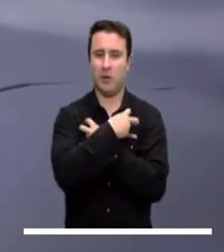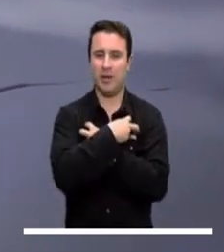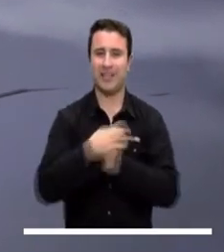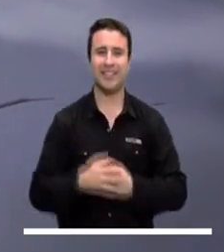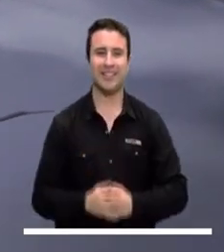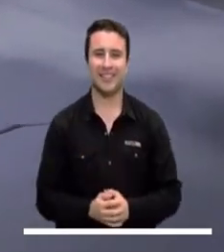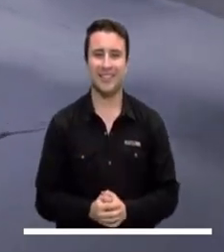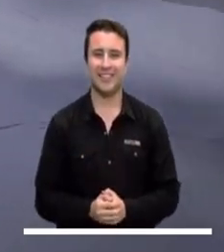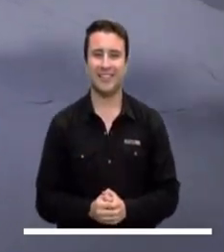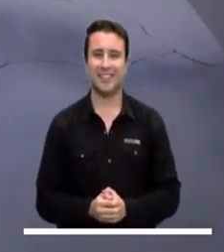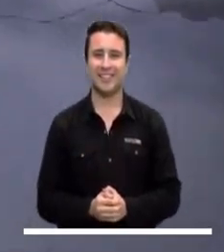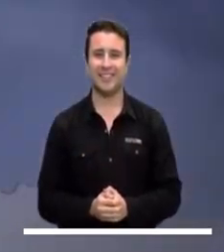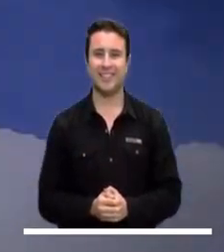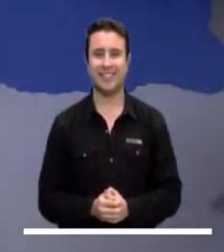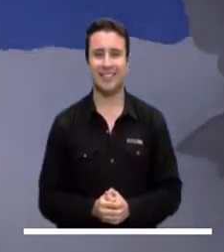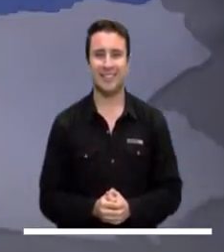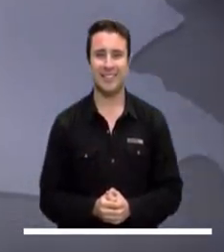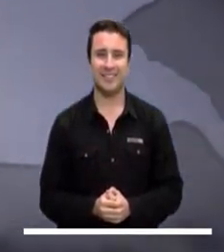y Huila.